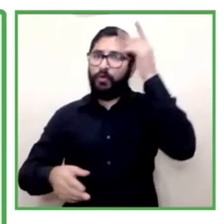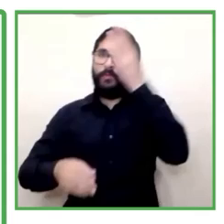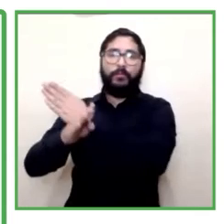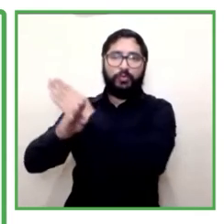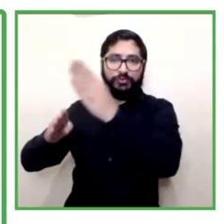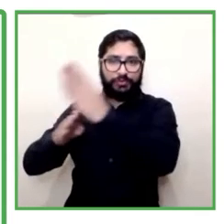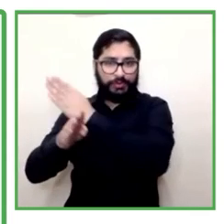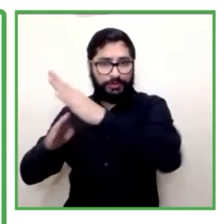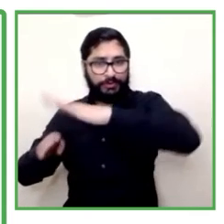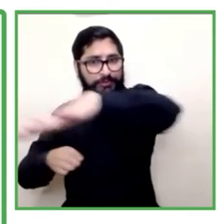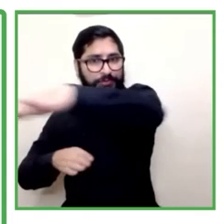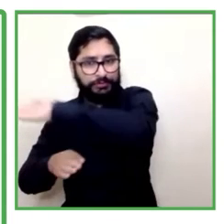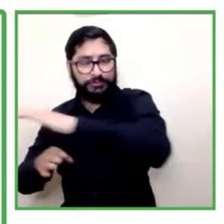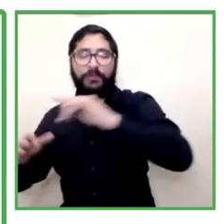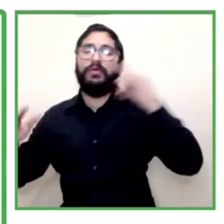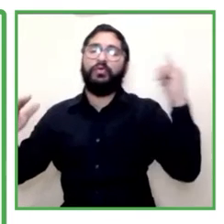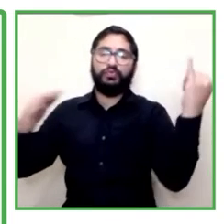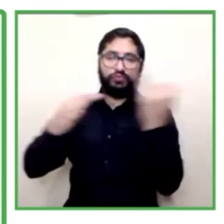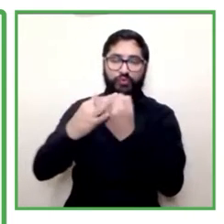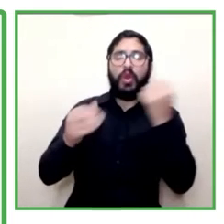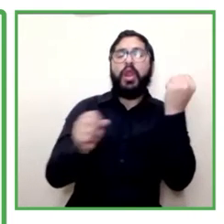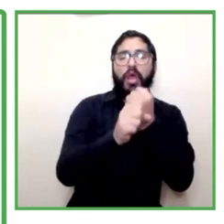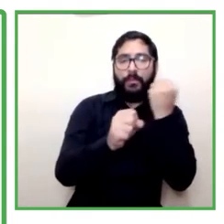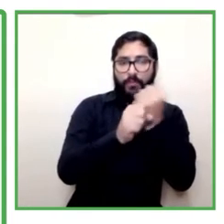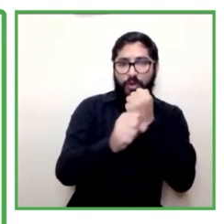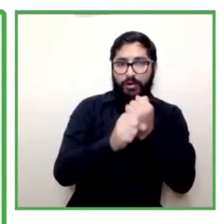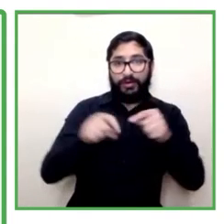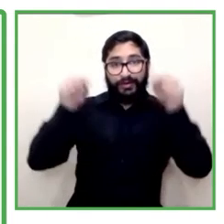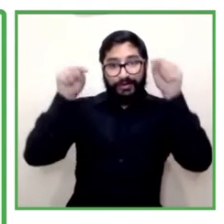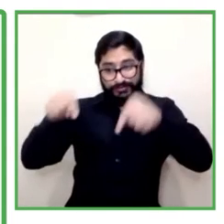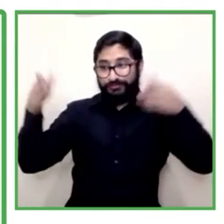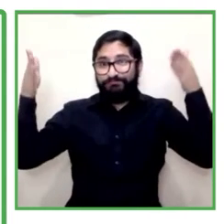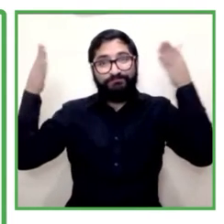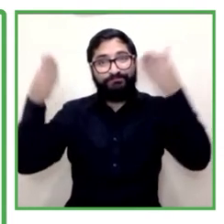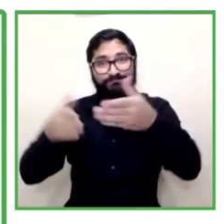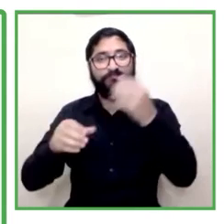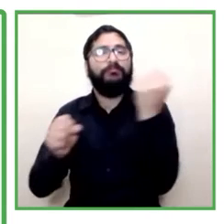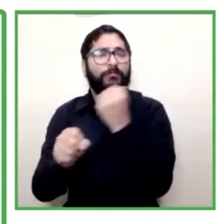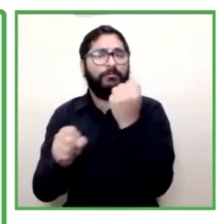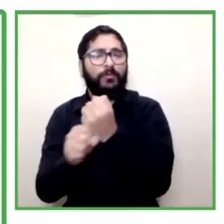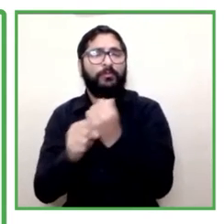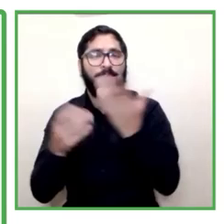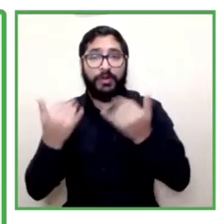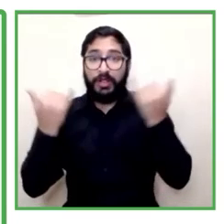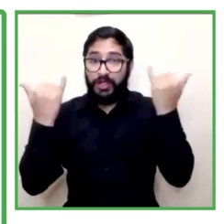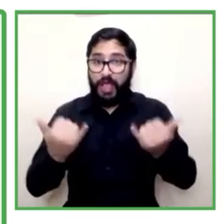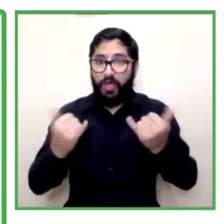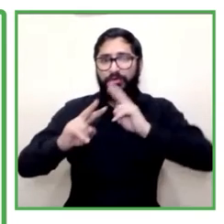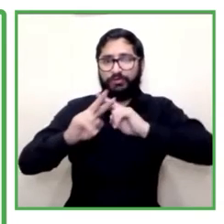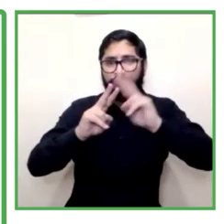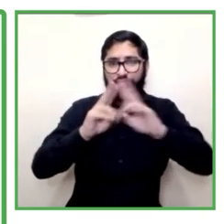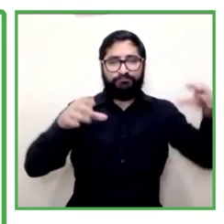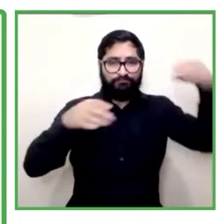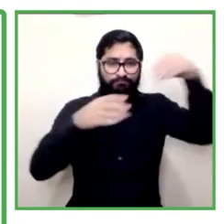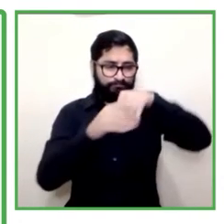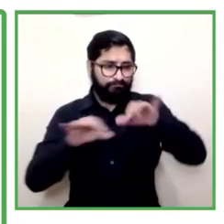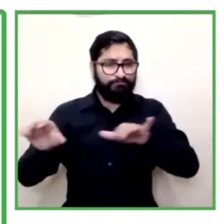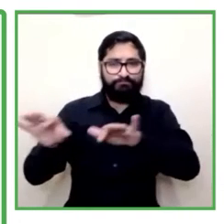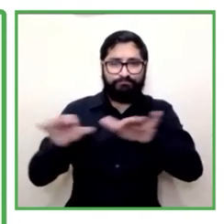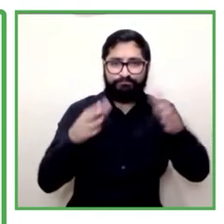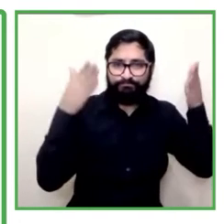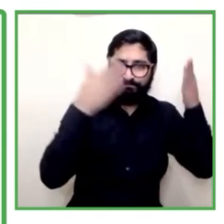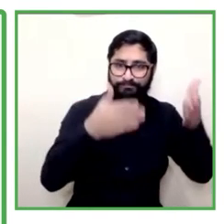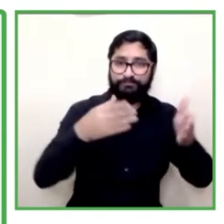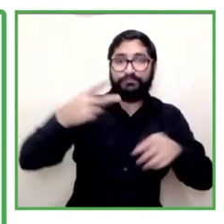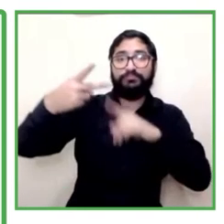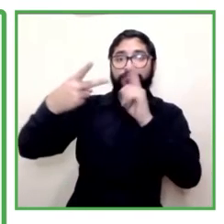trabajo actualmente fundamentando en especial la plataforma de la agencia pública de empleo estimular al sector empresarial para